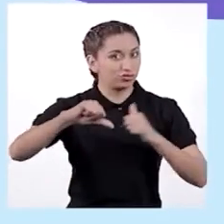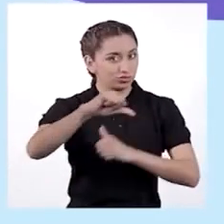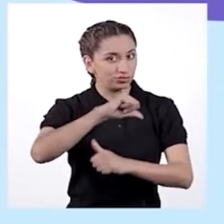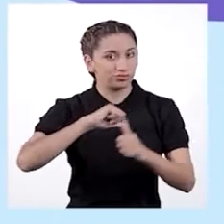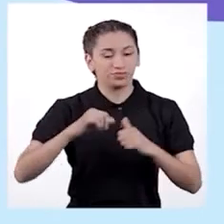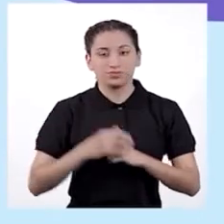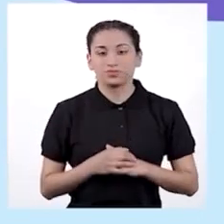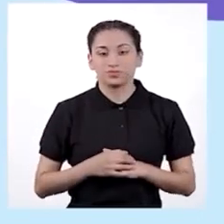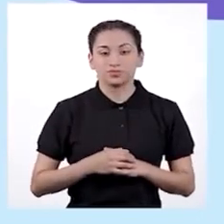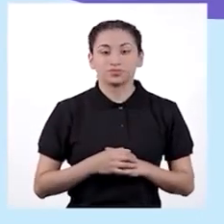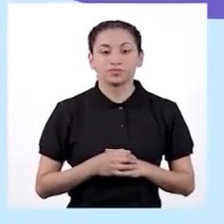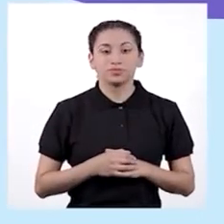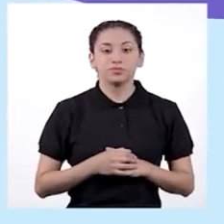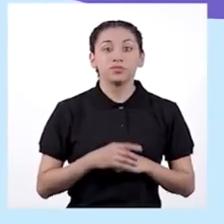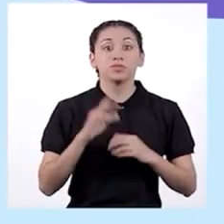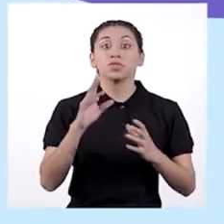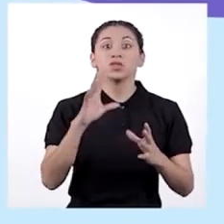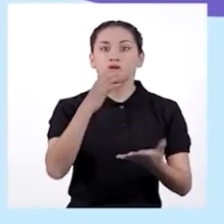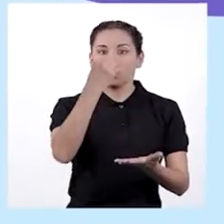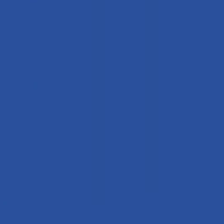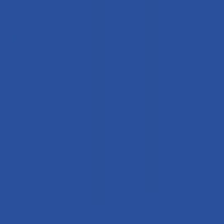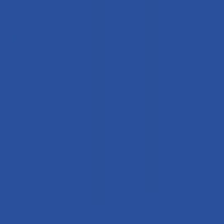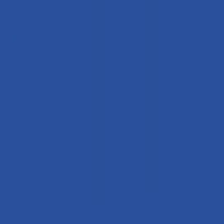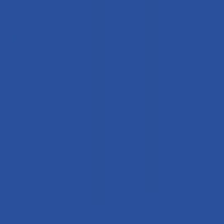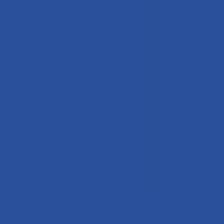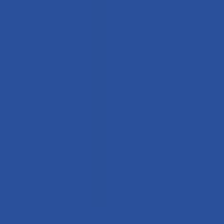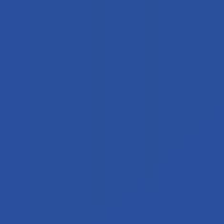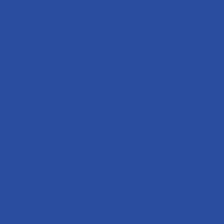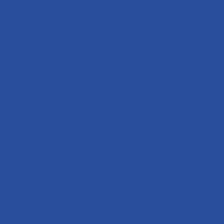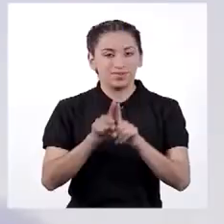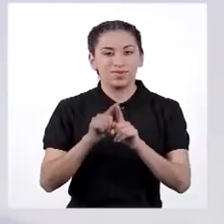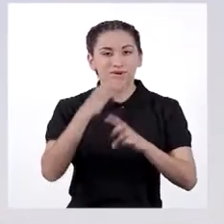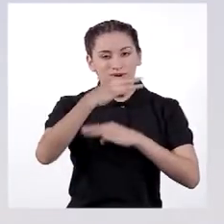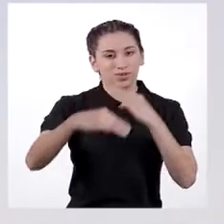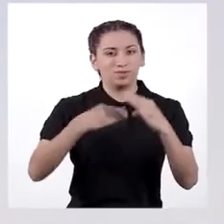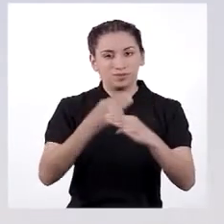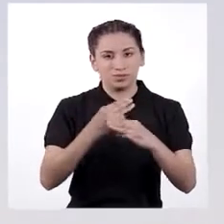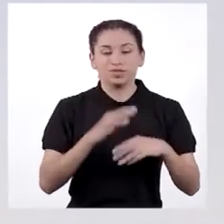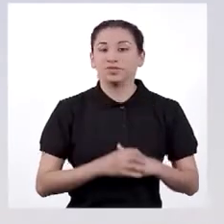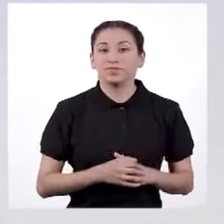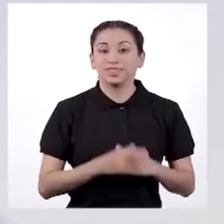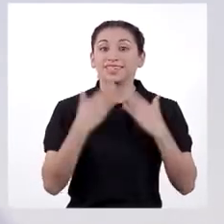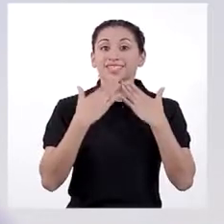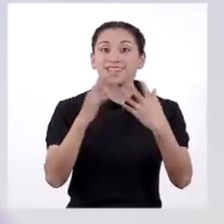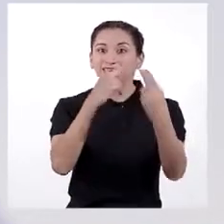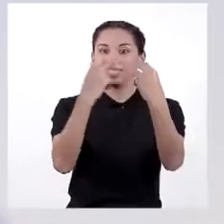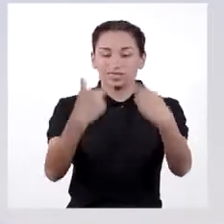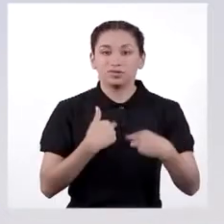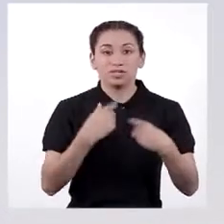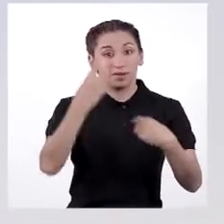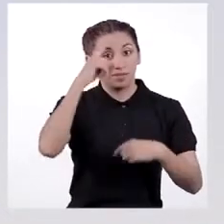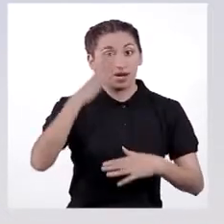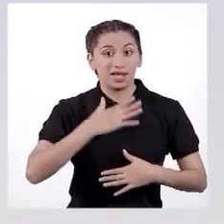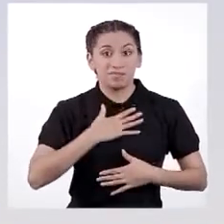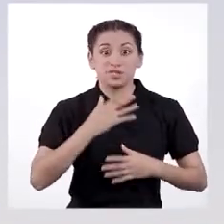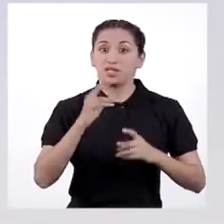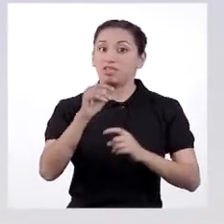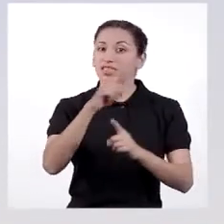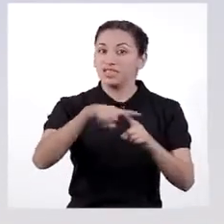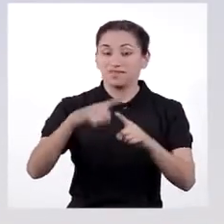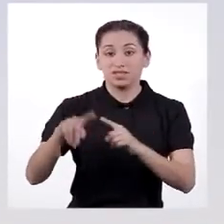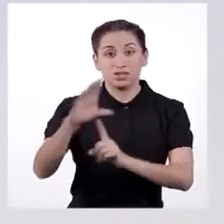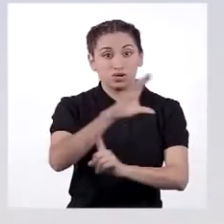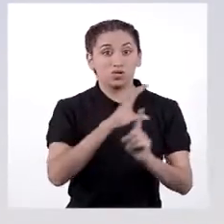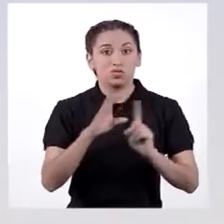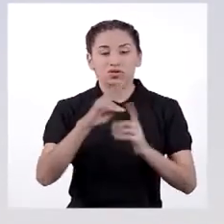todos. El patrimonio de la humanidad. Gracias por sus respuestas, chicas y chicos. Para mí, la diversidad cultural